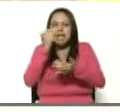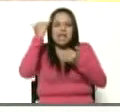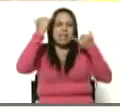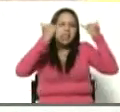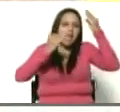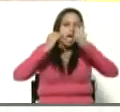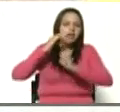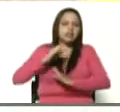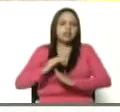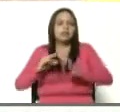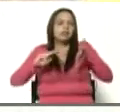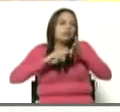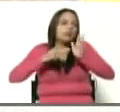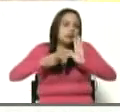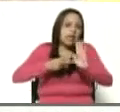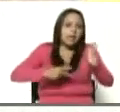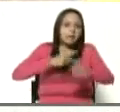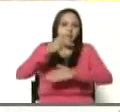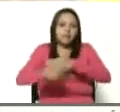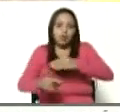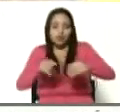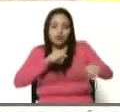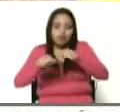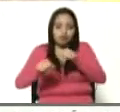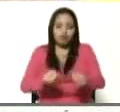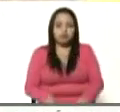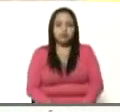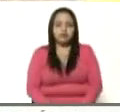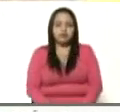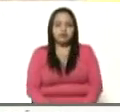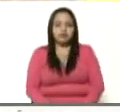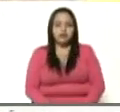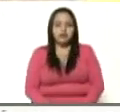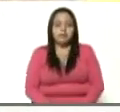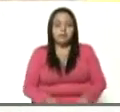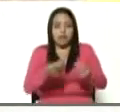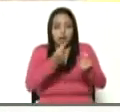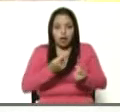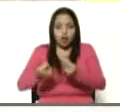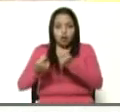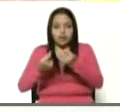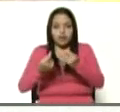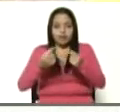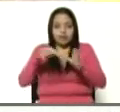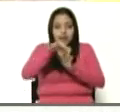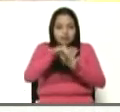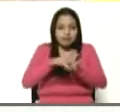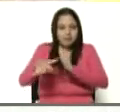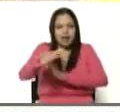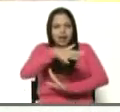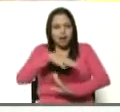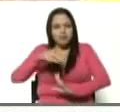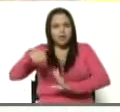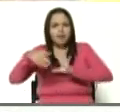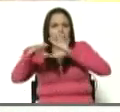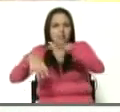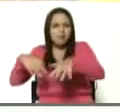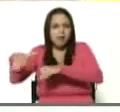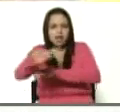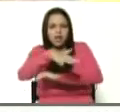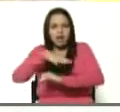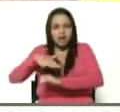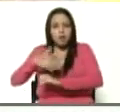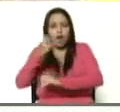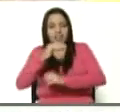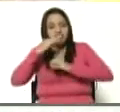planificación, de acción, para que la agroeconomía sea una realidad, la agroeconomía, y todo lo que